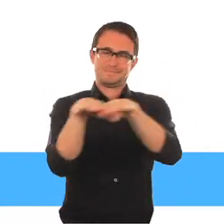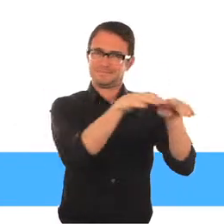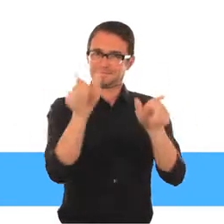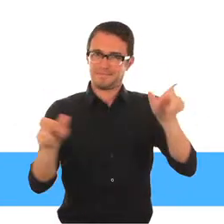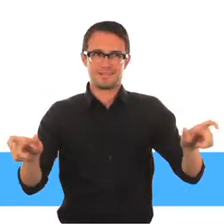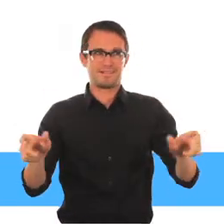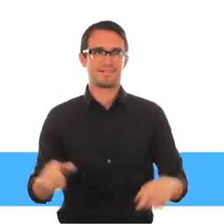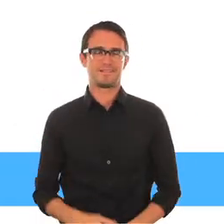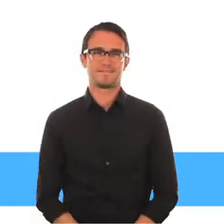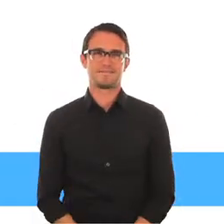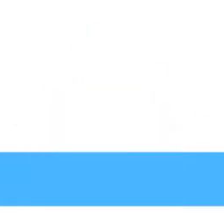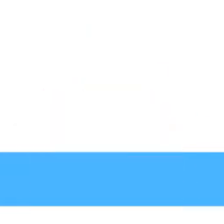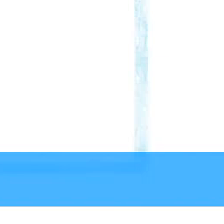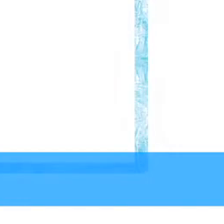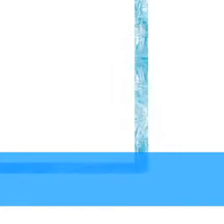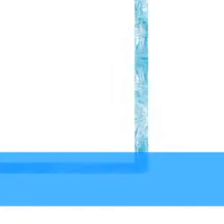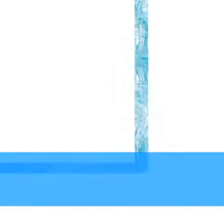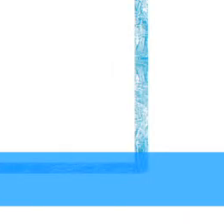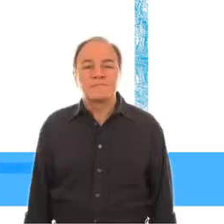modo que pueda incorporar a esta población